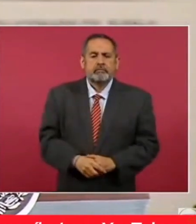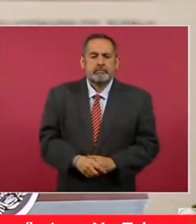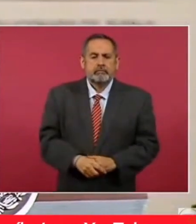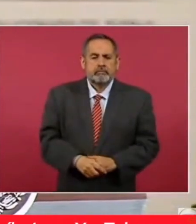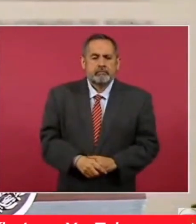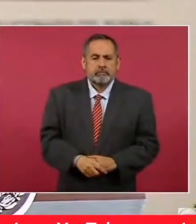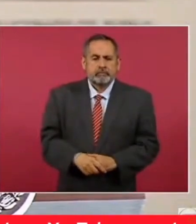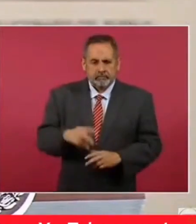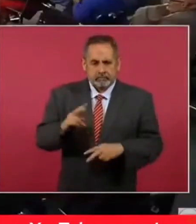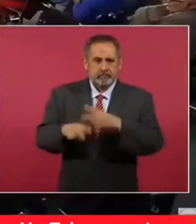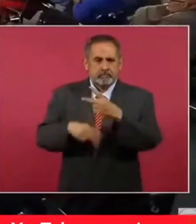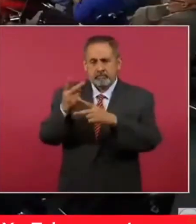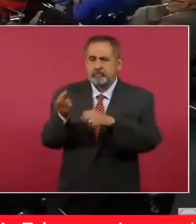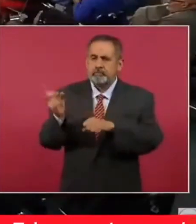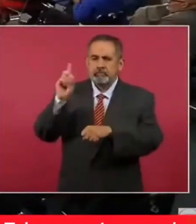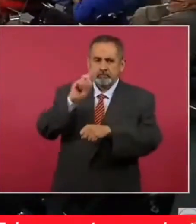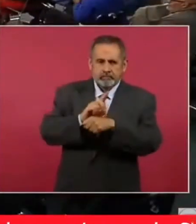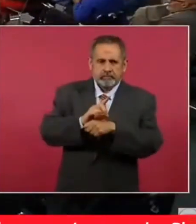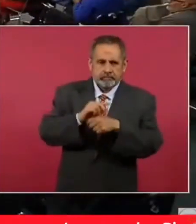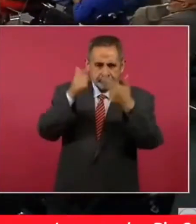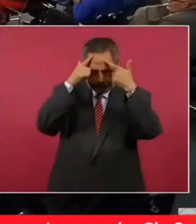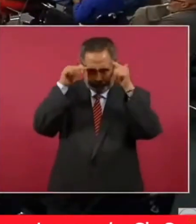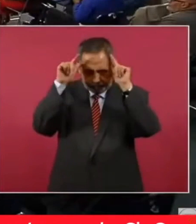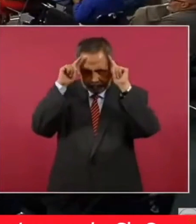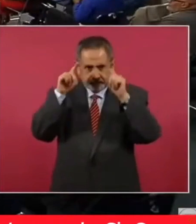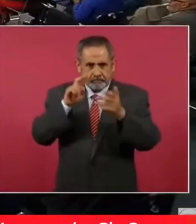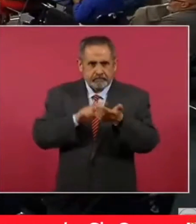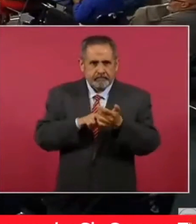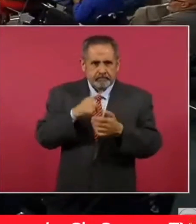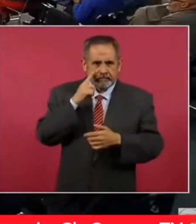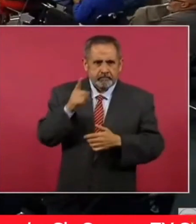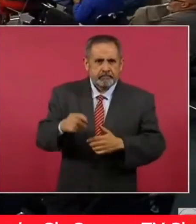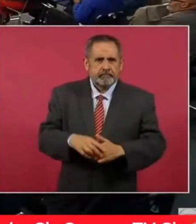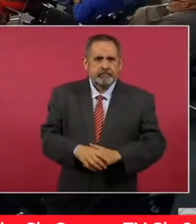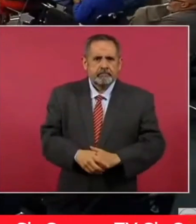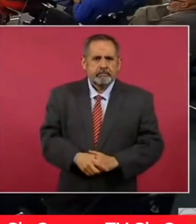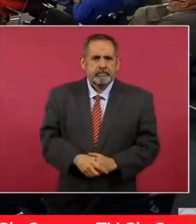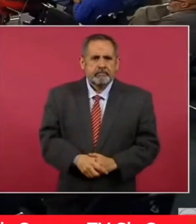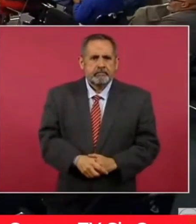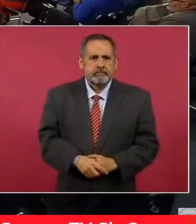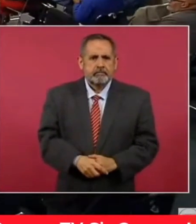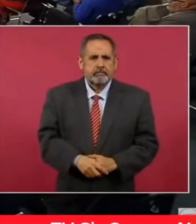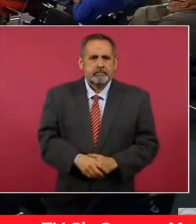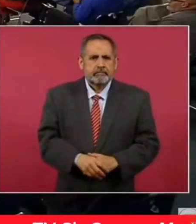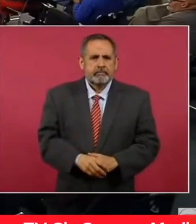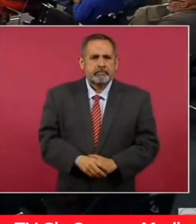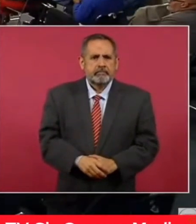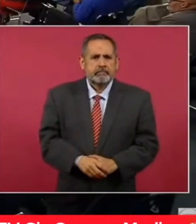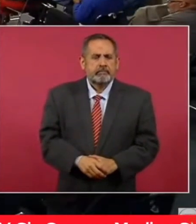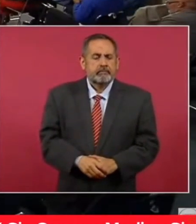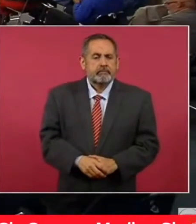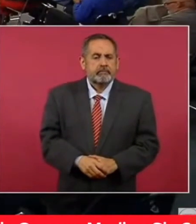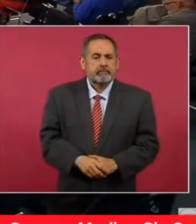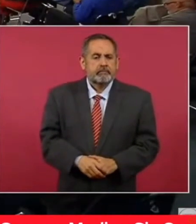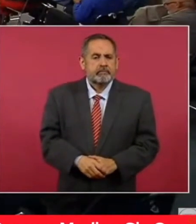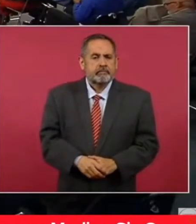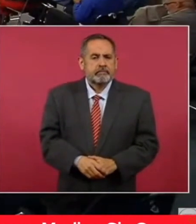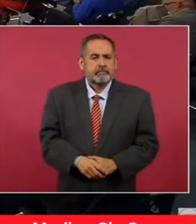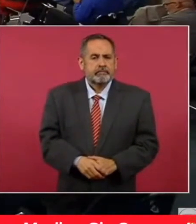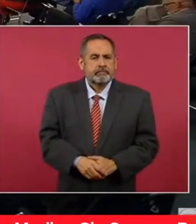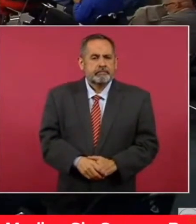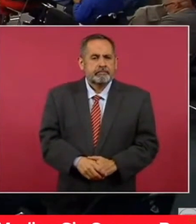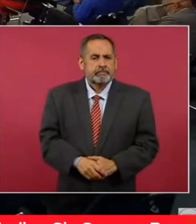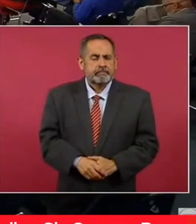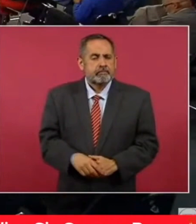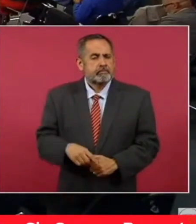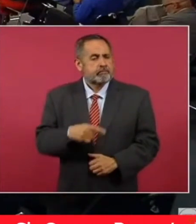Vamos a conmemorar el Día de la Marina de Apico. Como presidente de Llanos contra la Corrupción y la Impunidad,